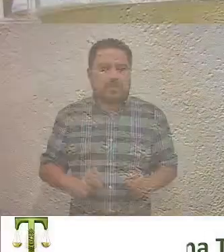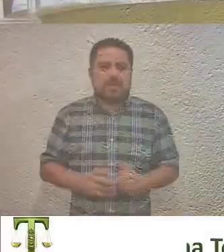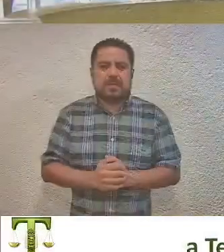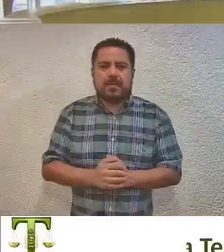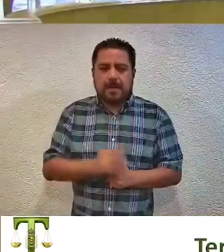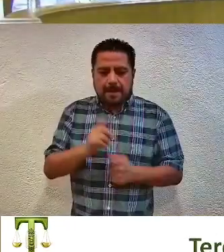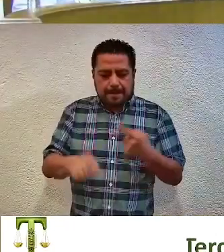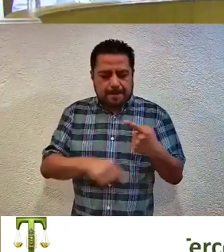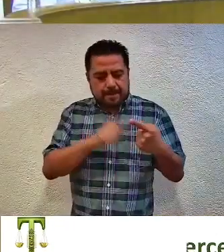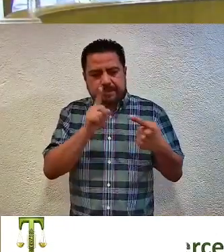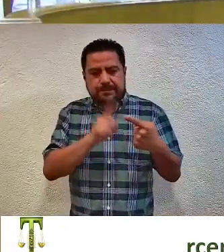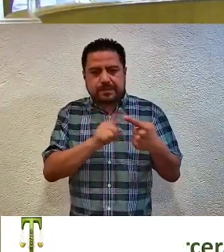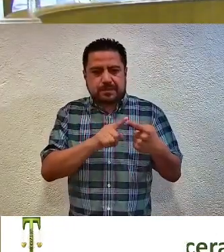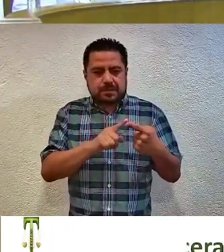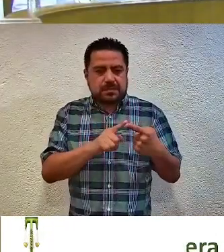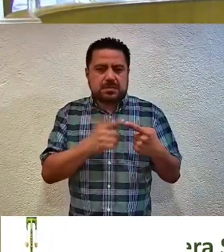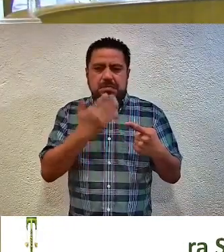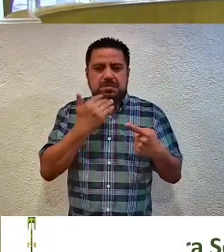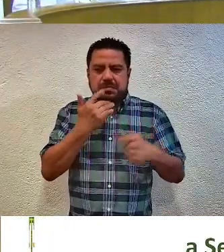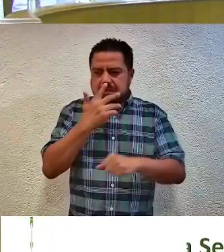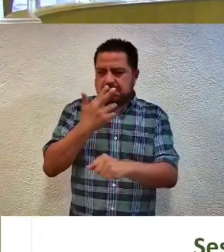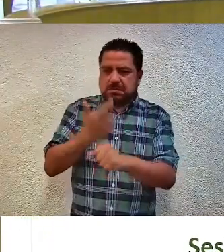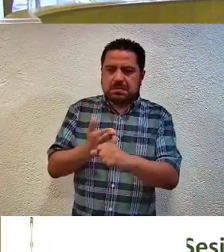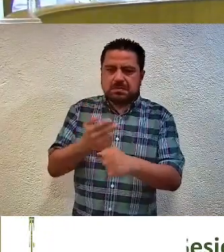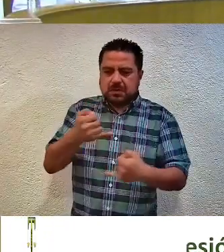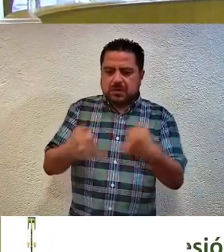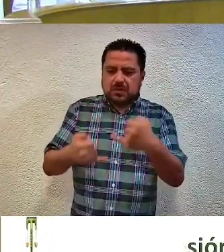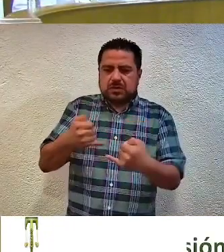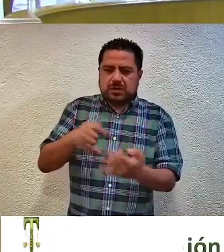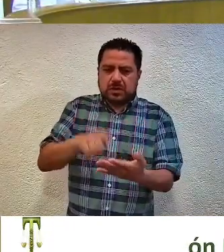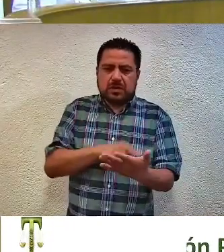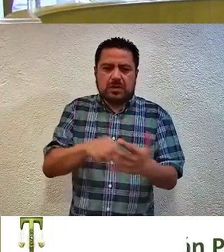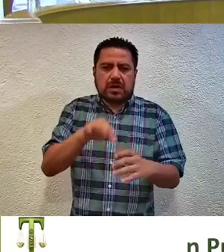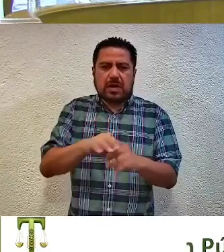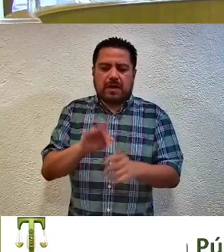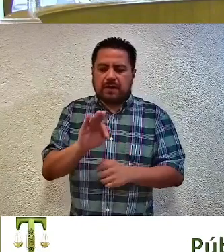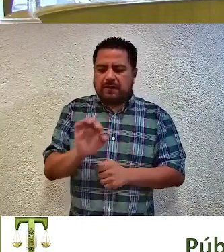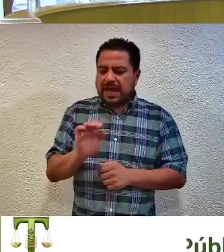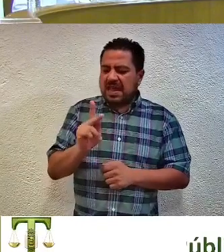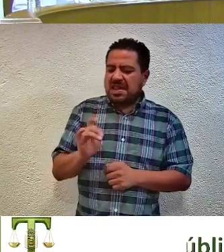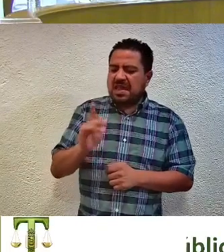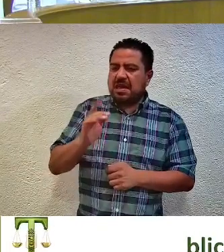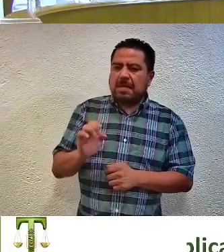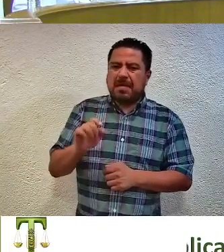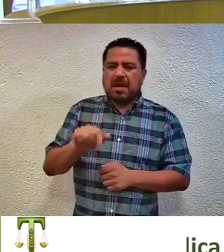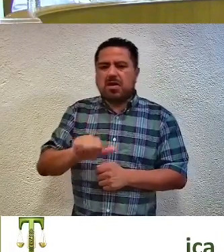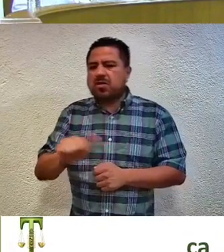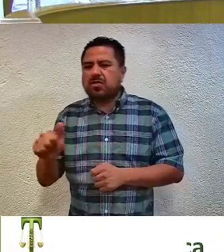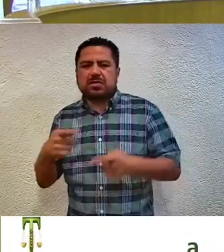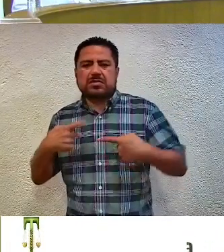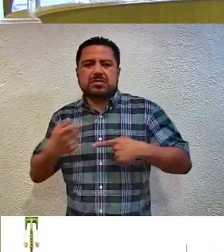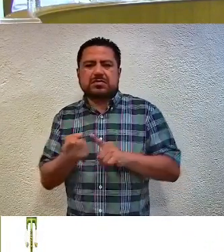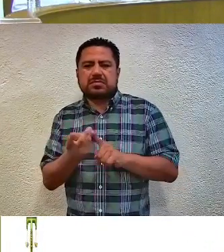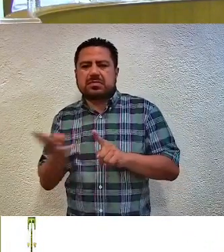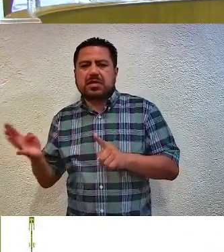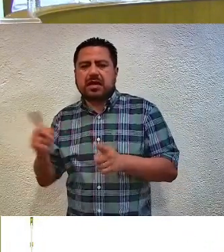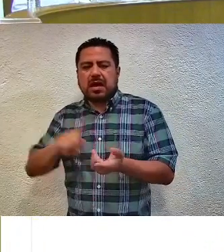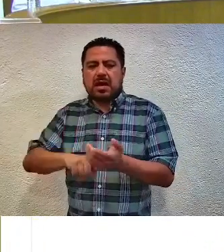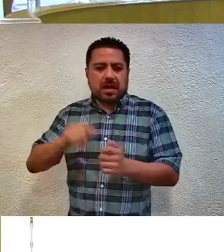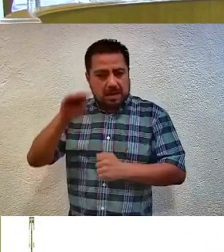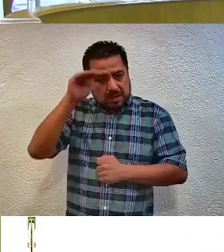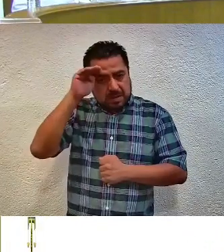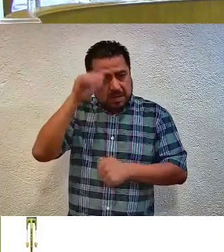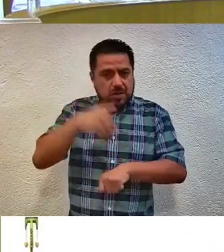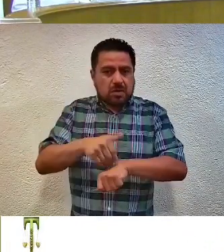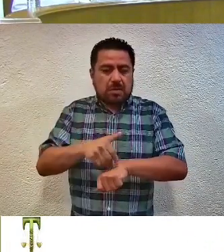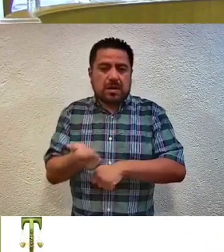Primero, se declara infundado el juicio electoral ciudadano promovido por Felipe Acebe Payeco y otras personas en términos del considerando décimo